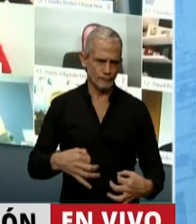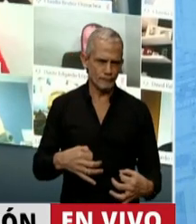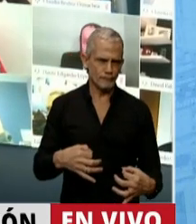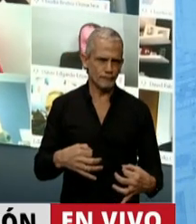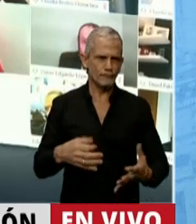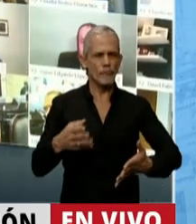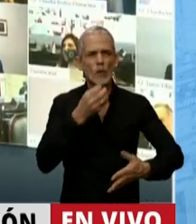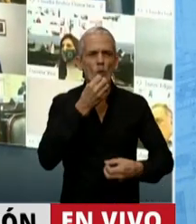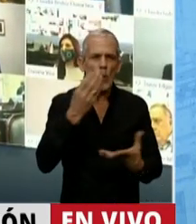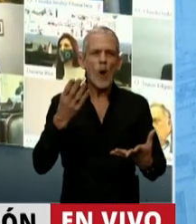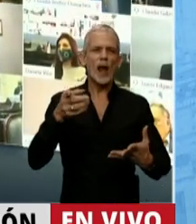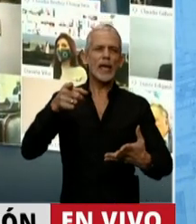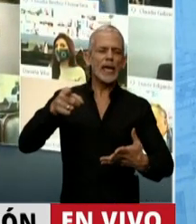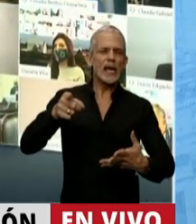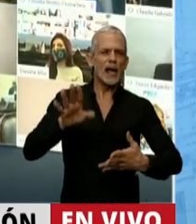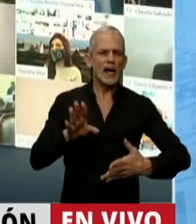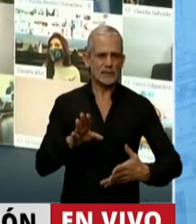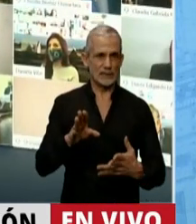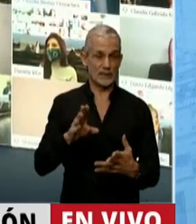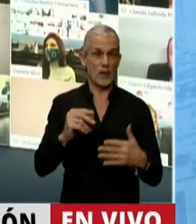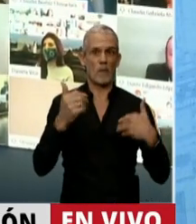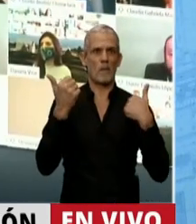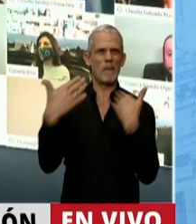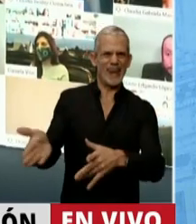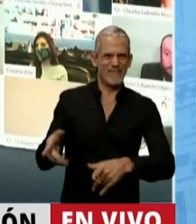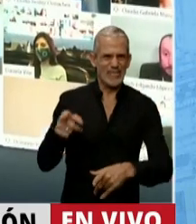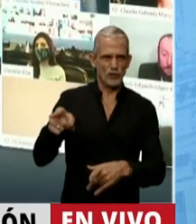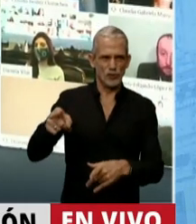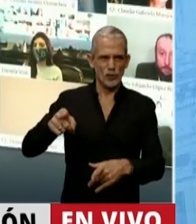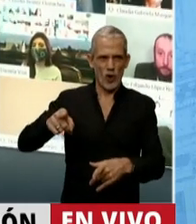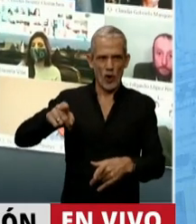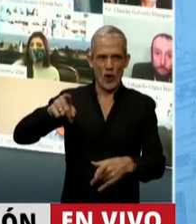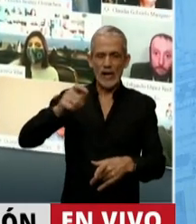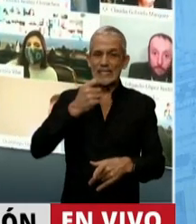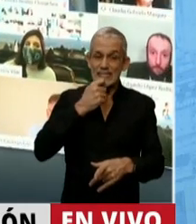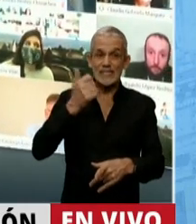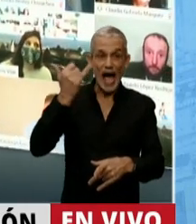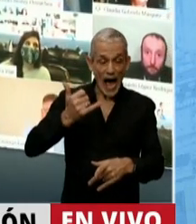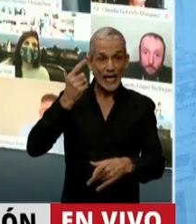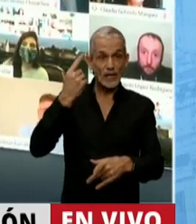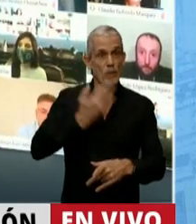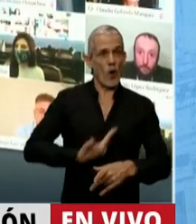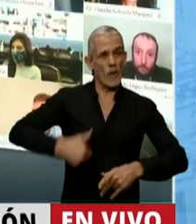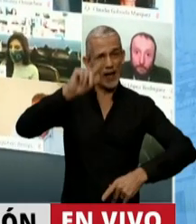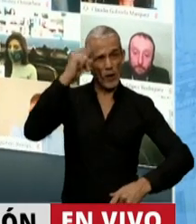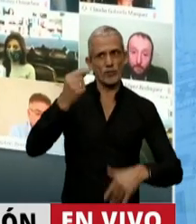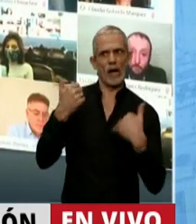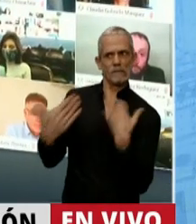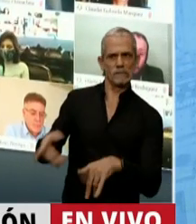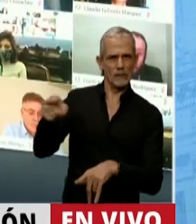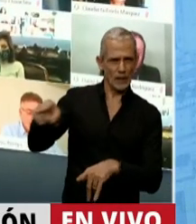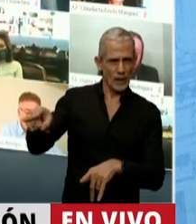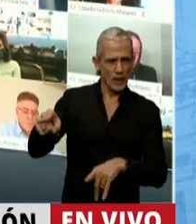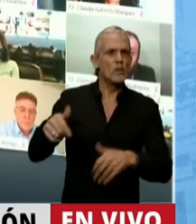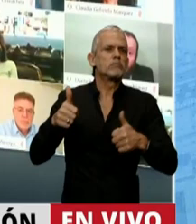de beneficio que circunstancialmente se le pueda generar a partir del Gobierno Nacional nos parece que